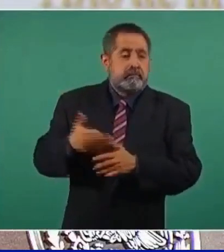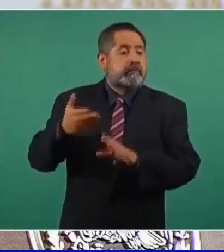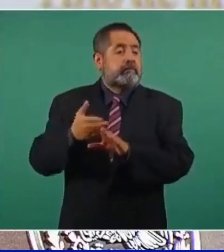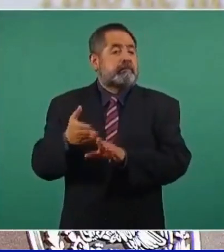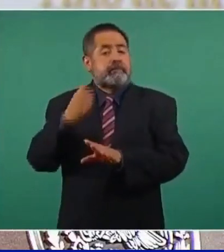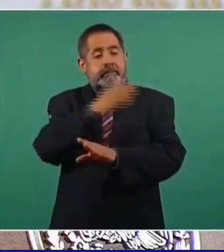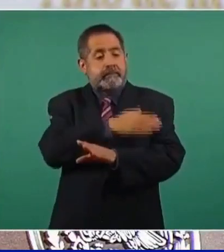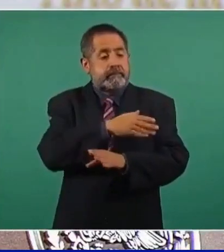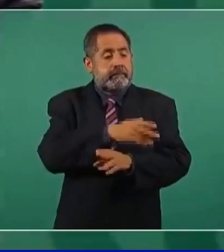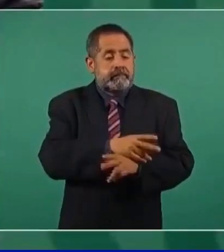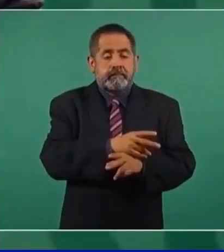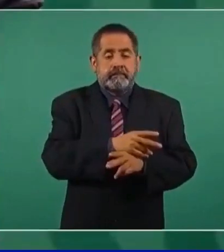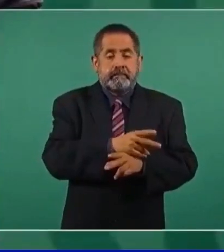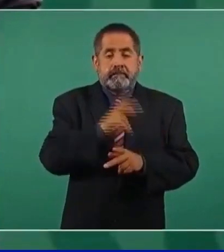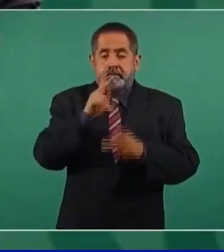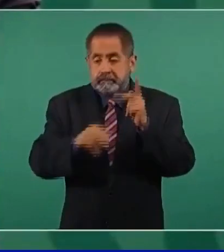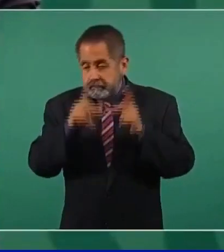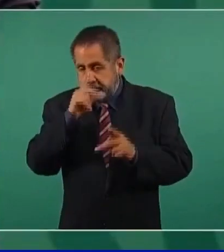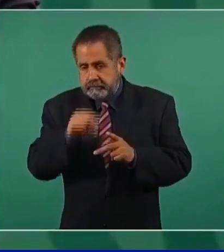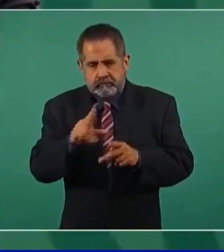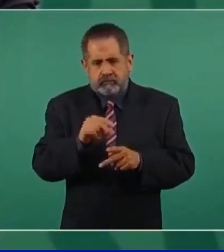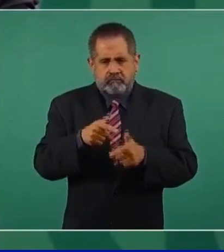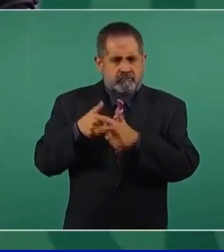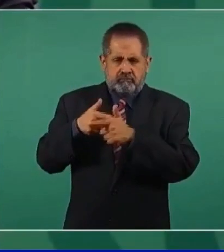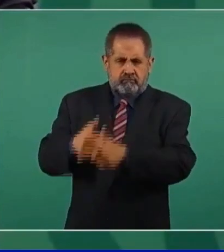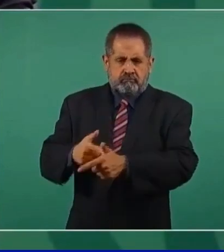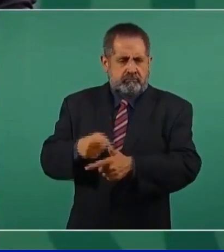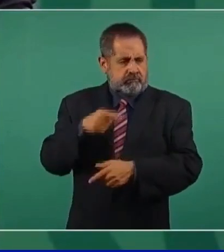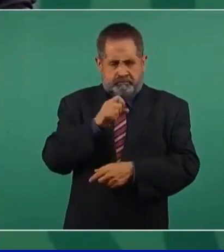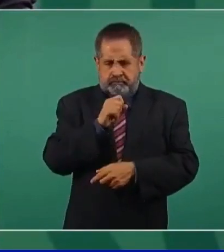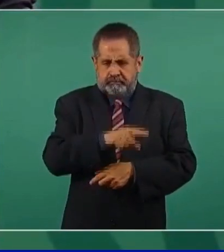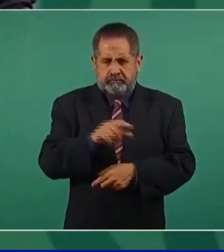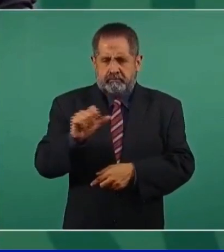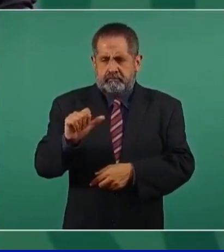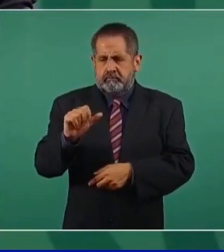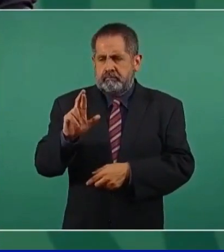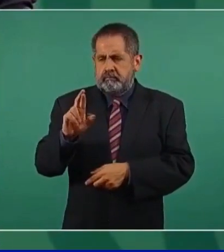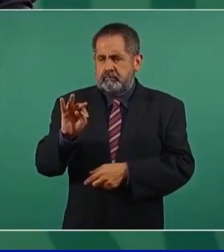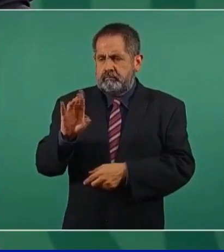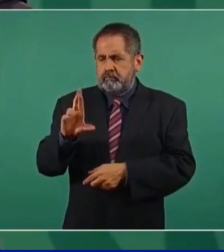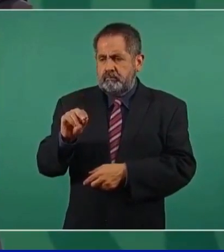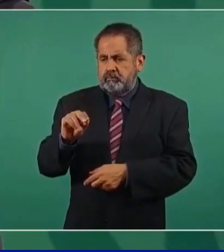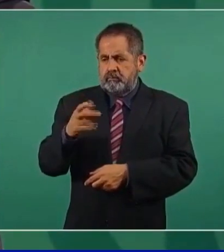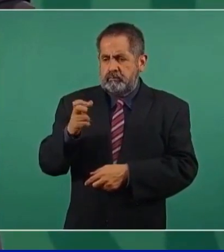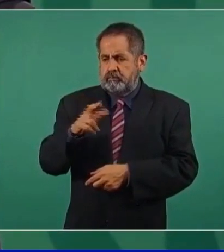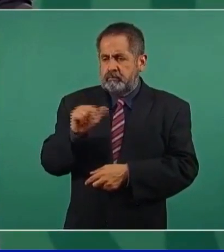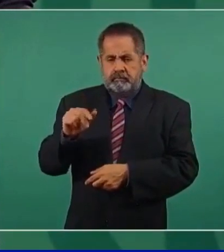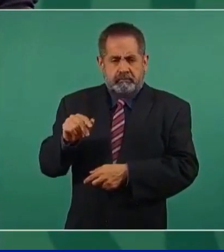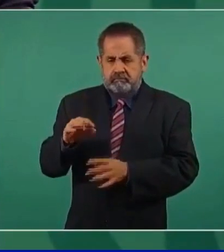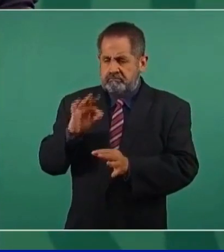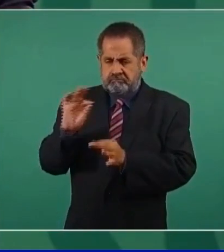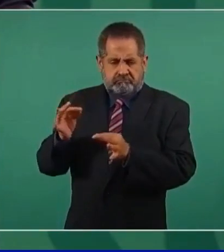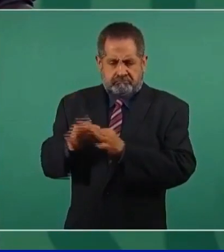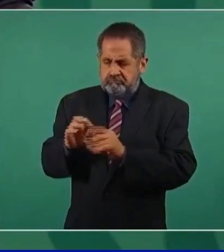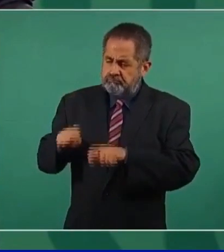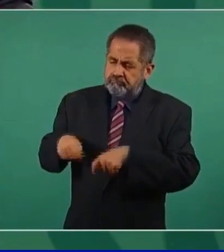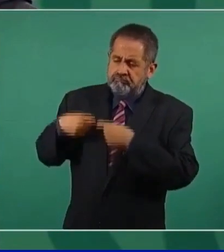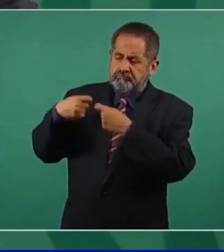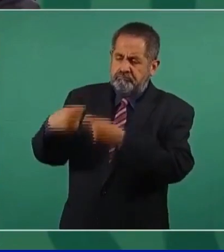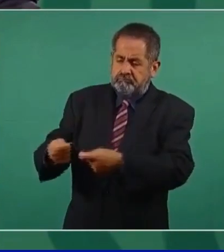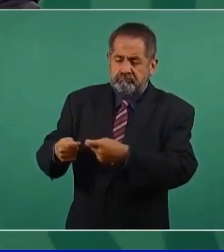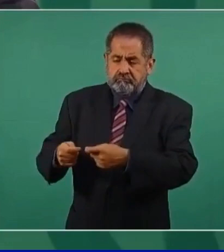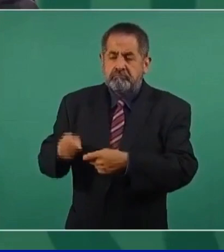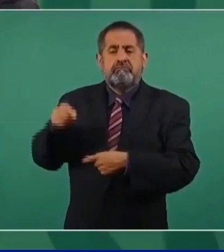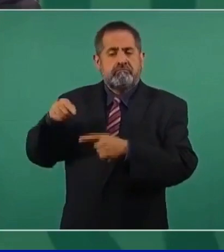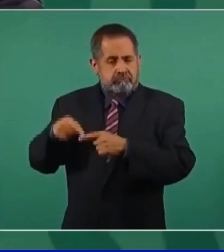inició Arturo Herrera que entregó buenos resultados.